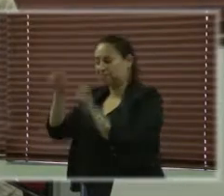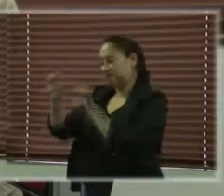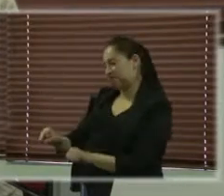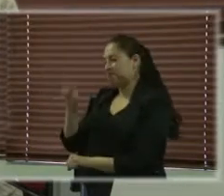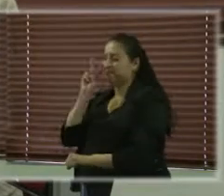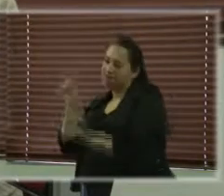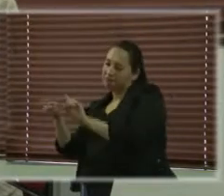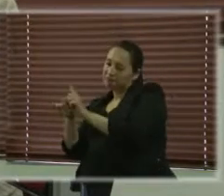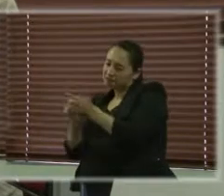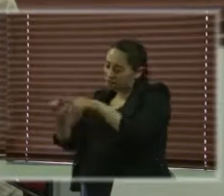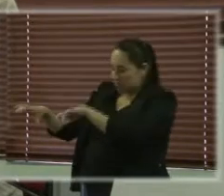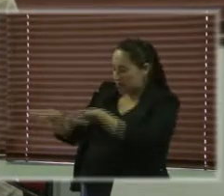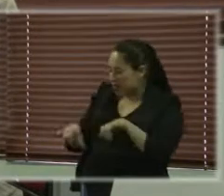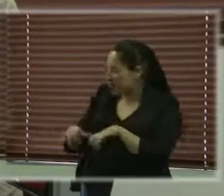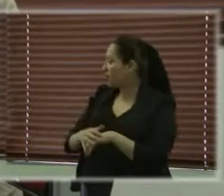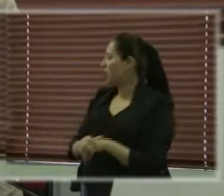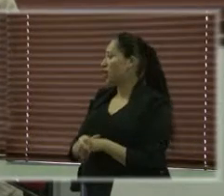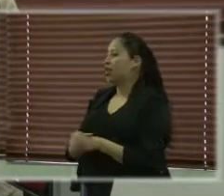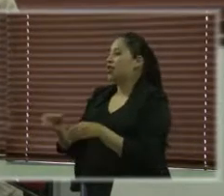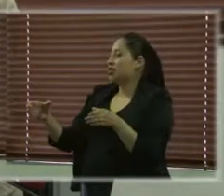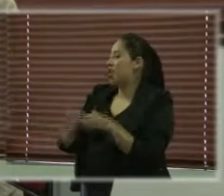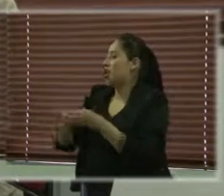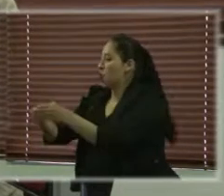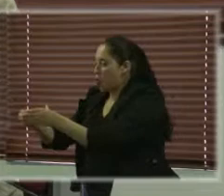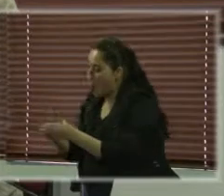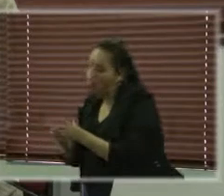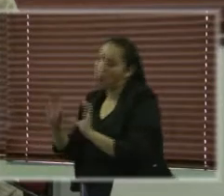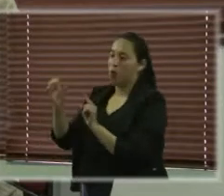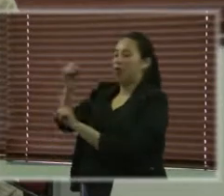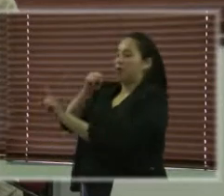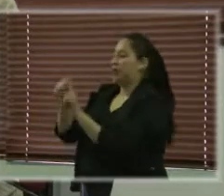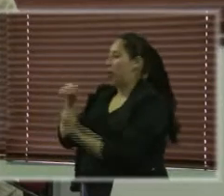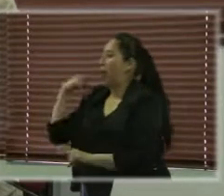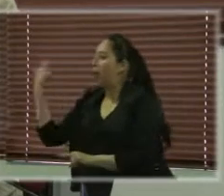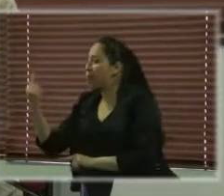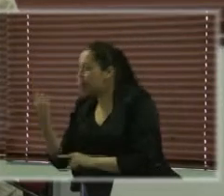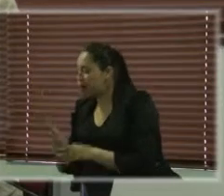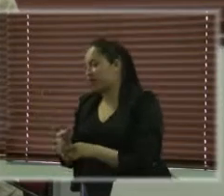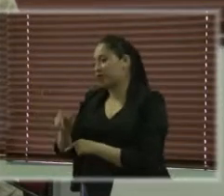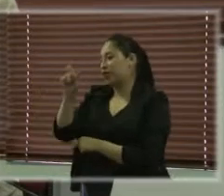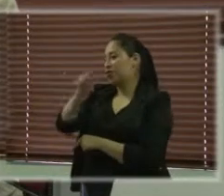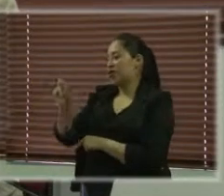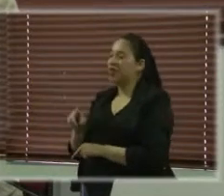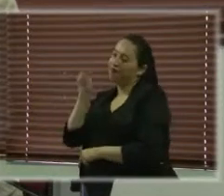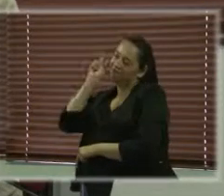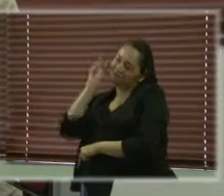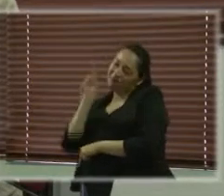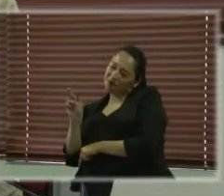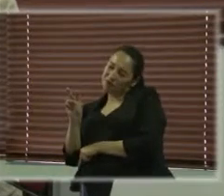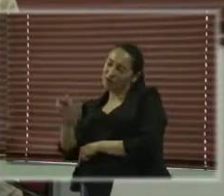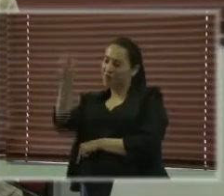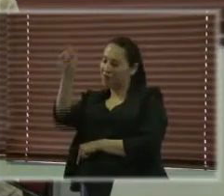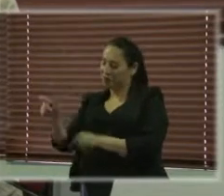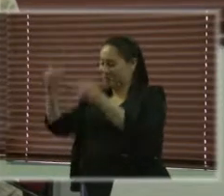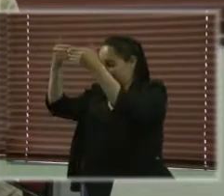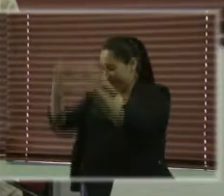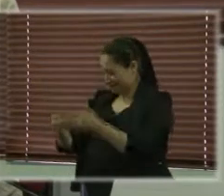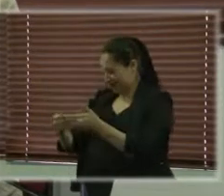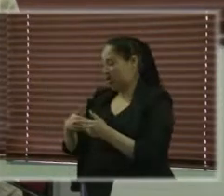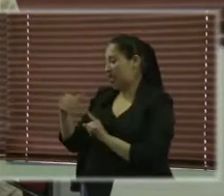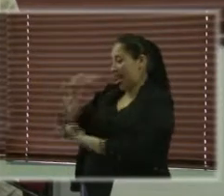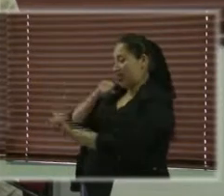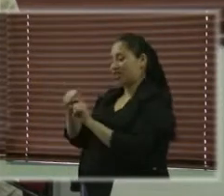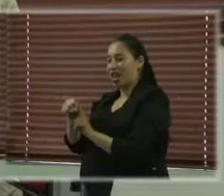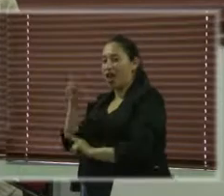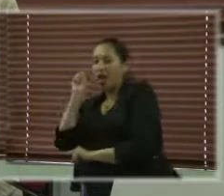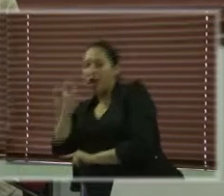actitudes de, por ejemplo, de cierto gremio o de la sociedad en general hacia las personas con discapacidad. Entonces, ese es el impacto